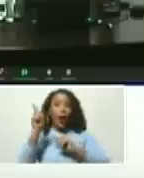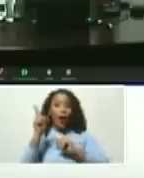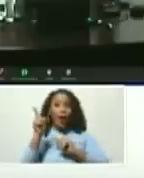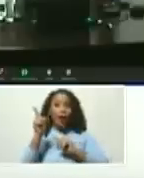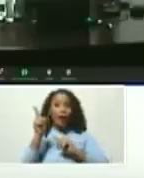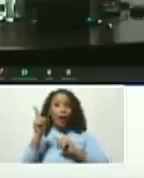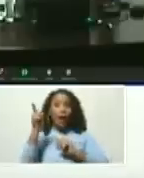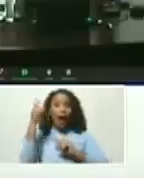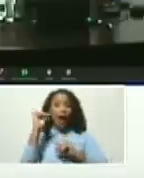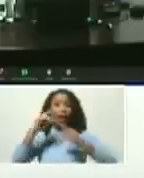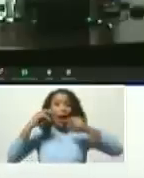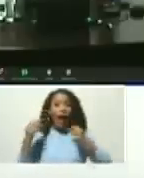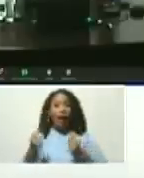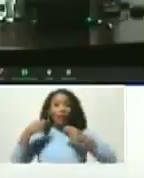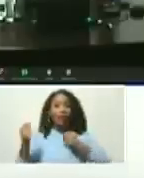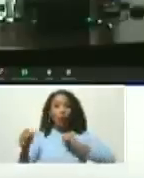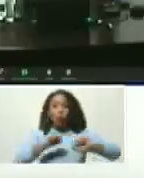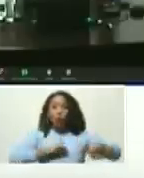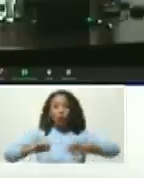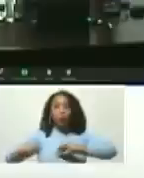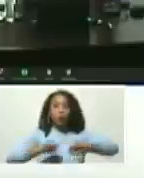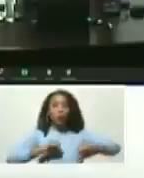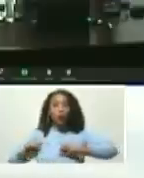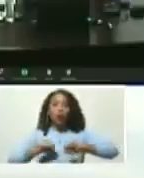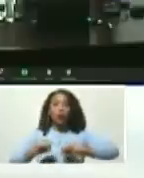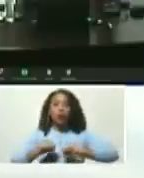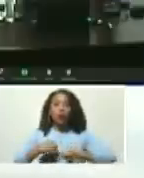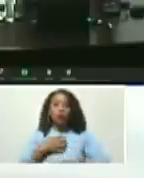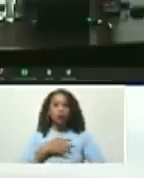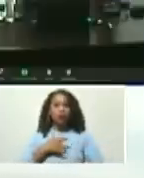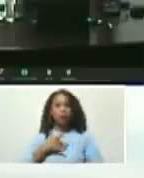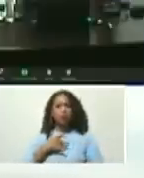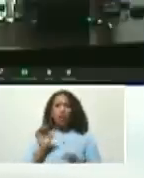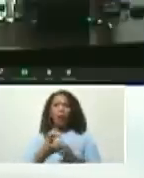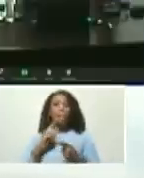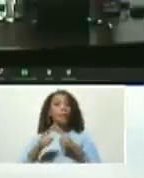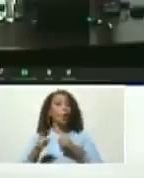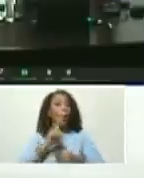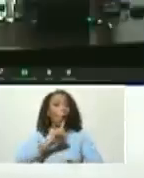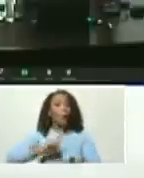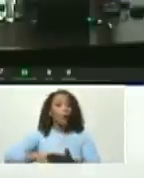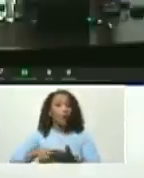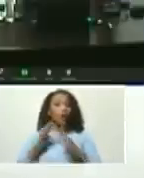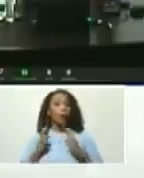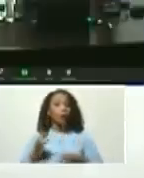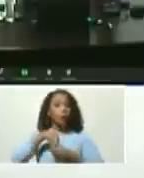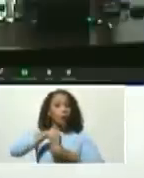activado, pues. Sin síntomas, pero cumpliendo su reposo.